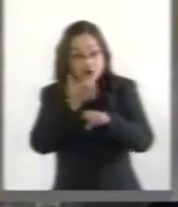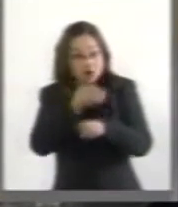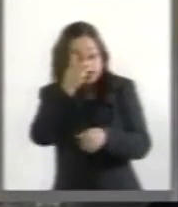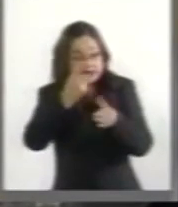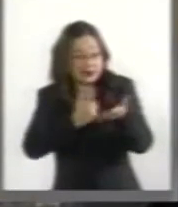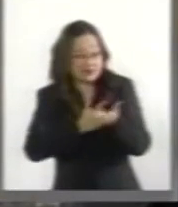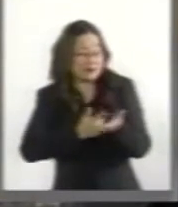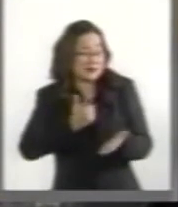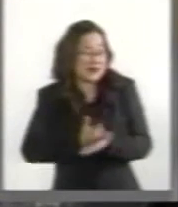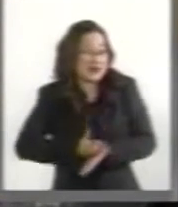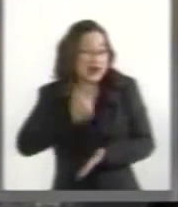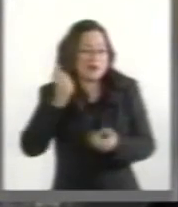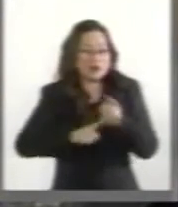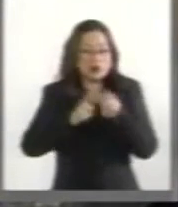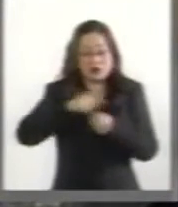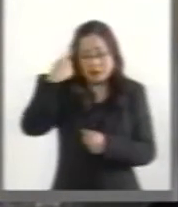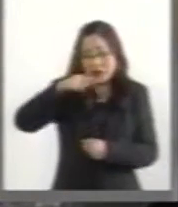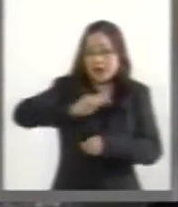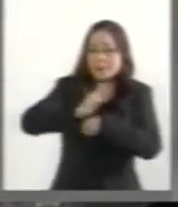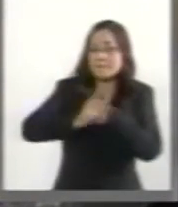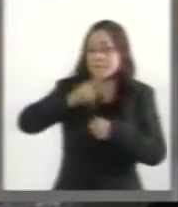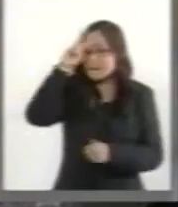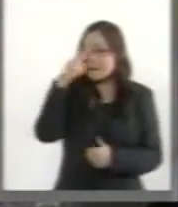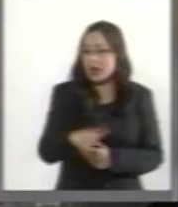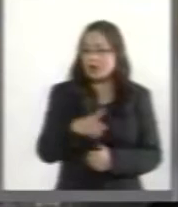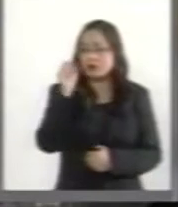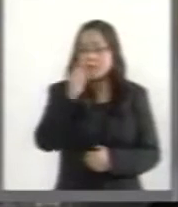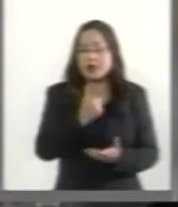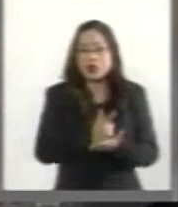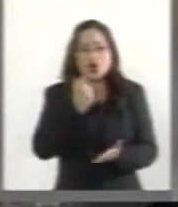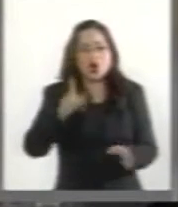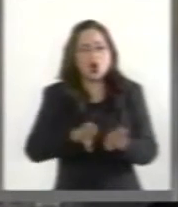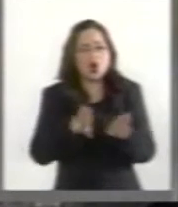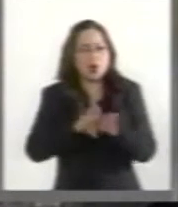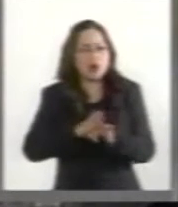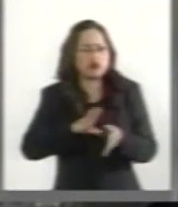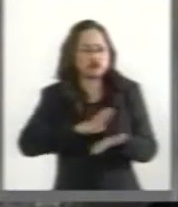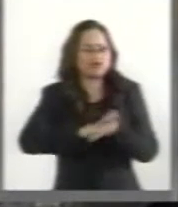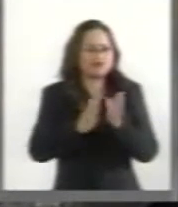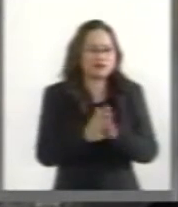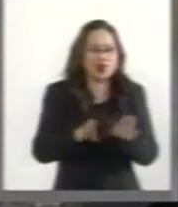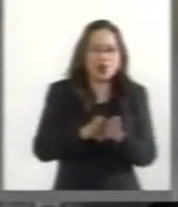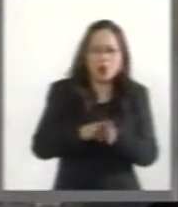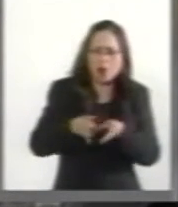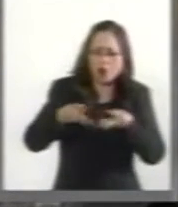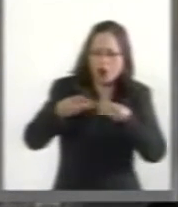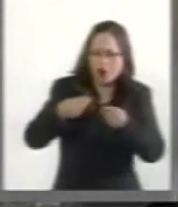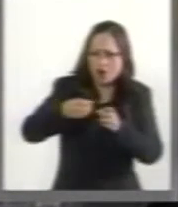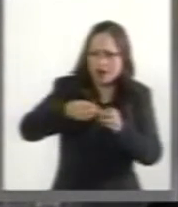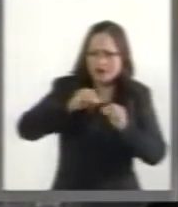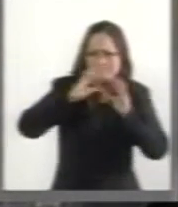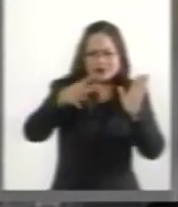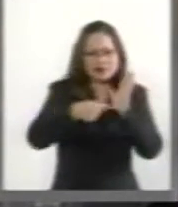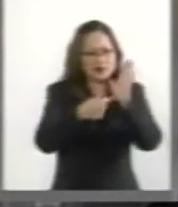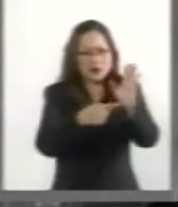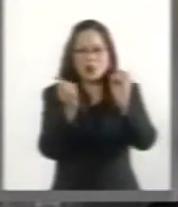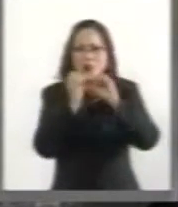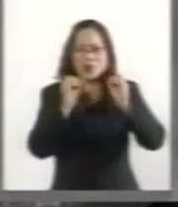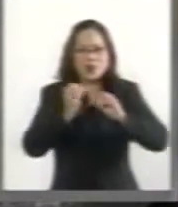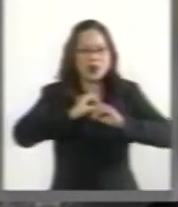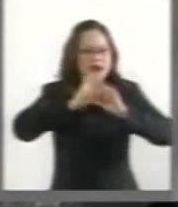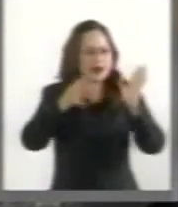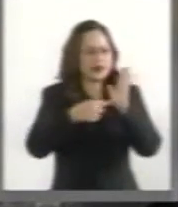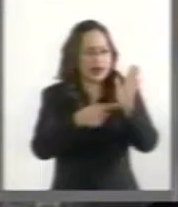problema para México. Pero también es muy grave la opacidad con la que se manejan las cifras. Al cierre del año pasado,